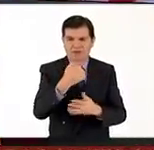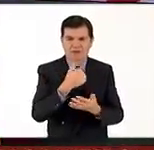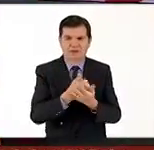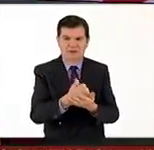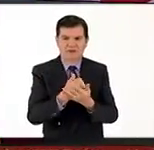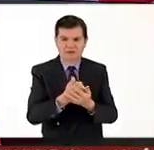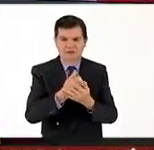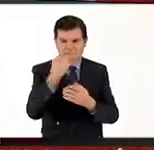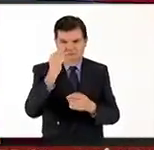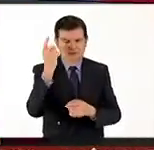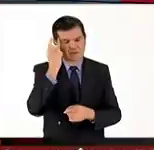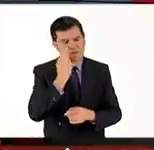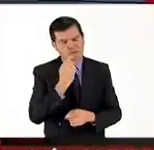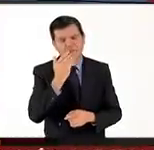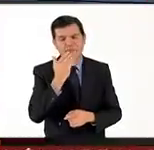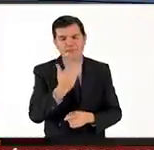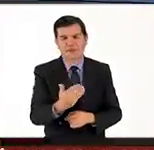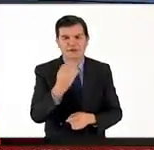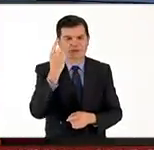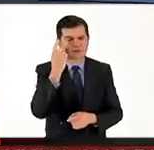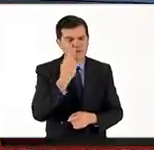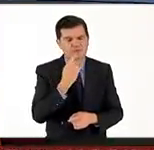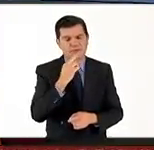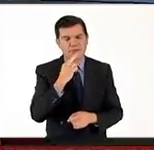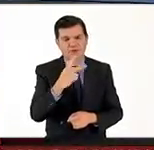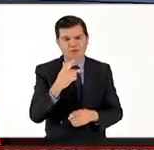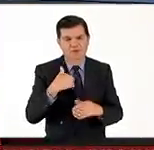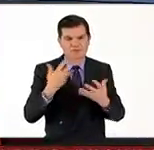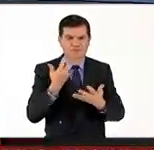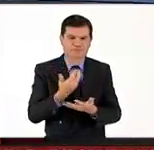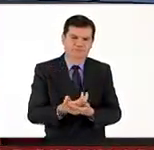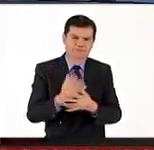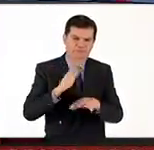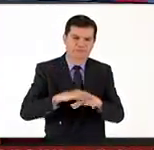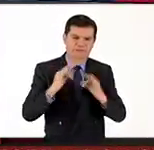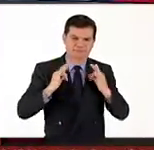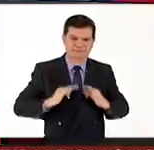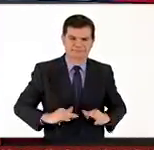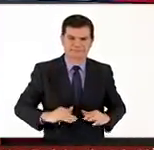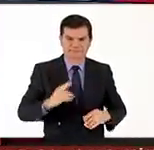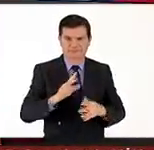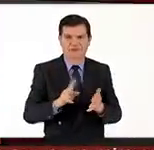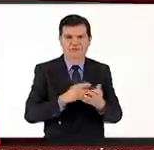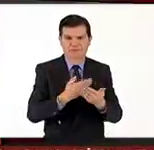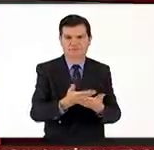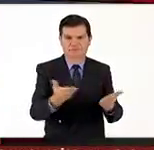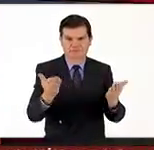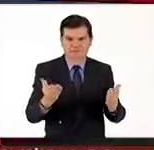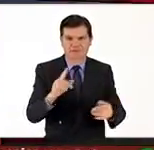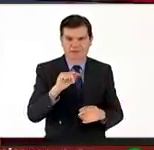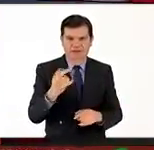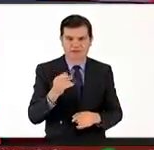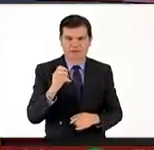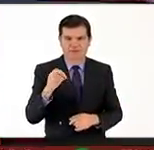utilidad para dormir mejor y descansar más profundamente. Regresamos con ustedes, Leti y Omar.